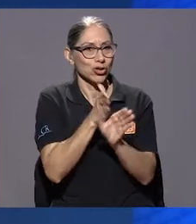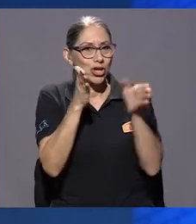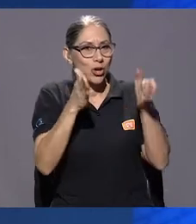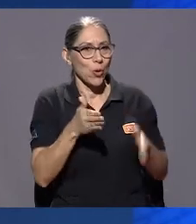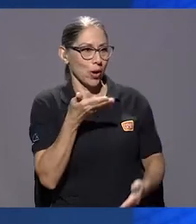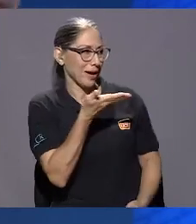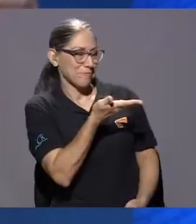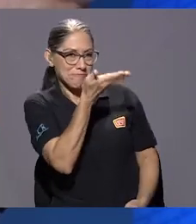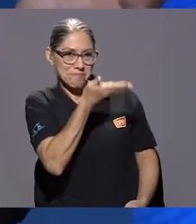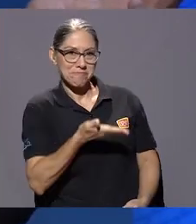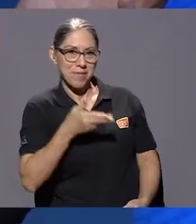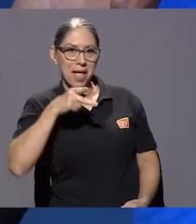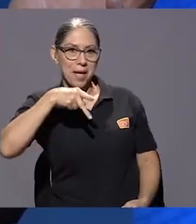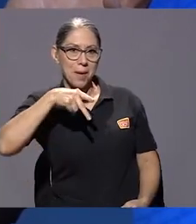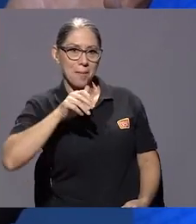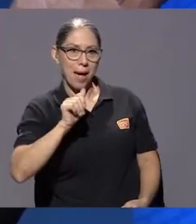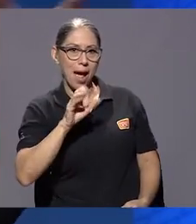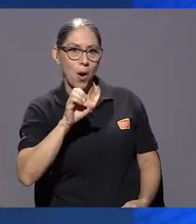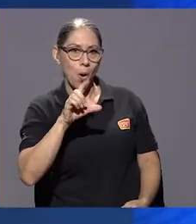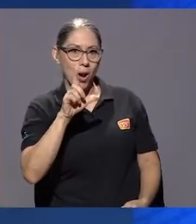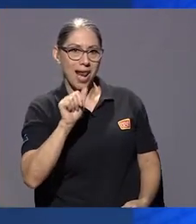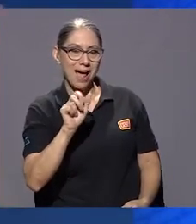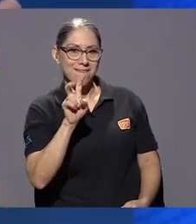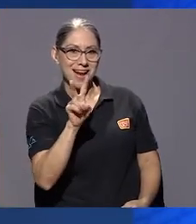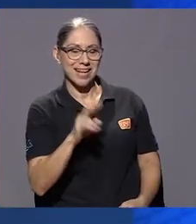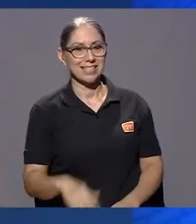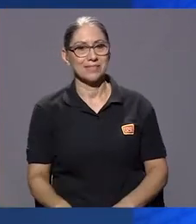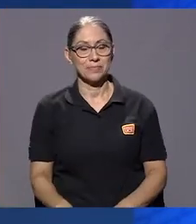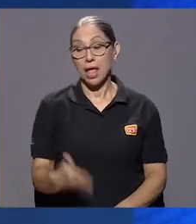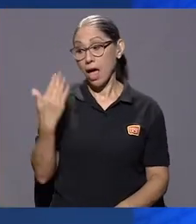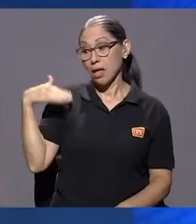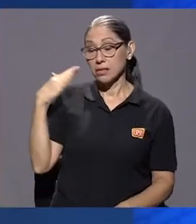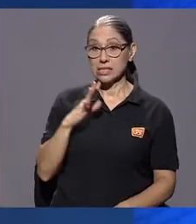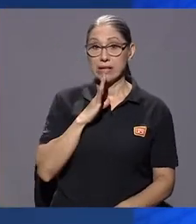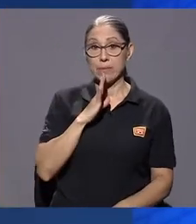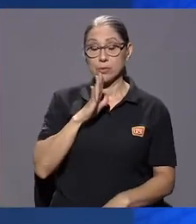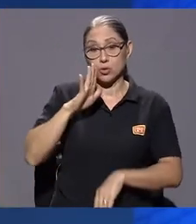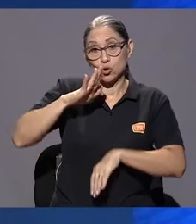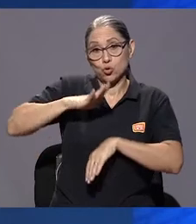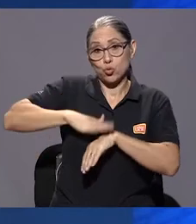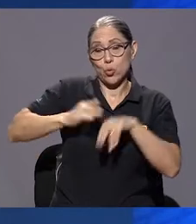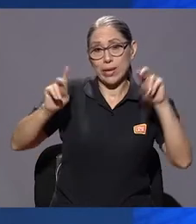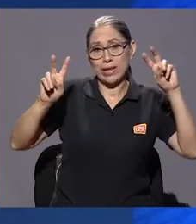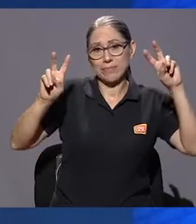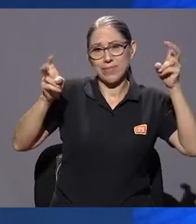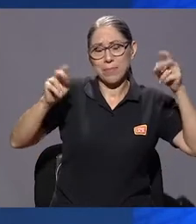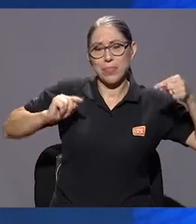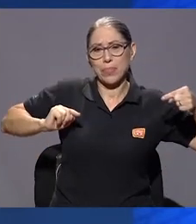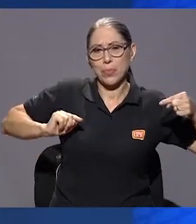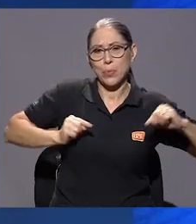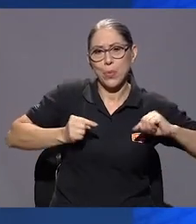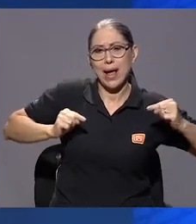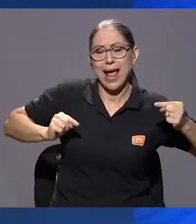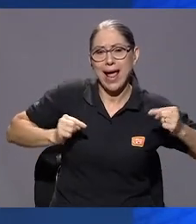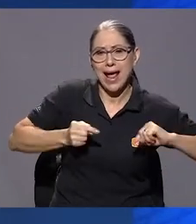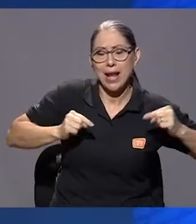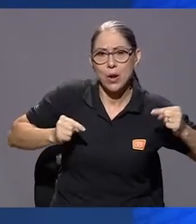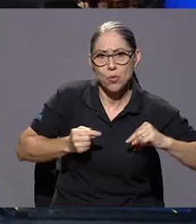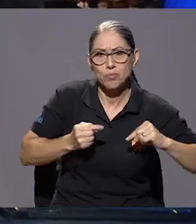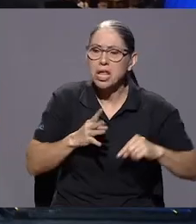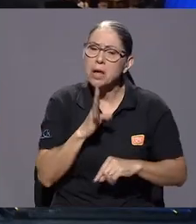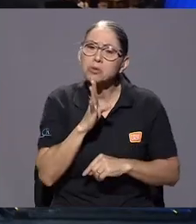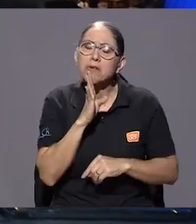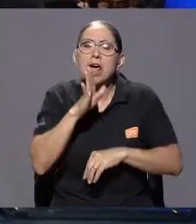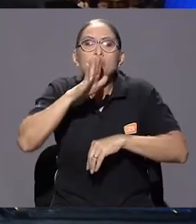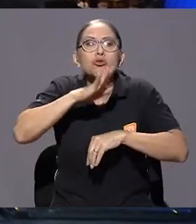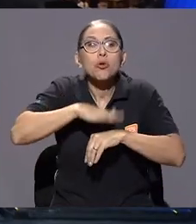Decíamos que el duelo, y es lo que hemos hablado en estos dos primeros segmentos, nos hemos enfocado en la pérdida de seres queridos,